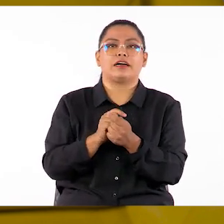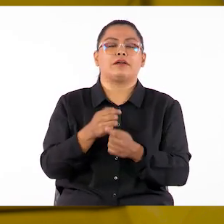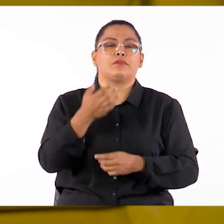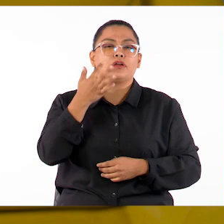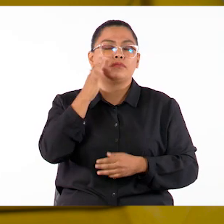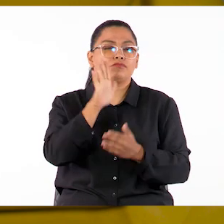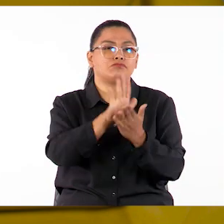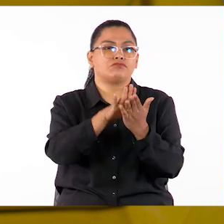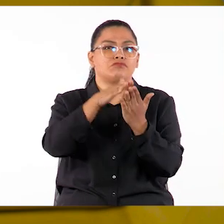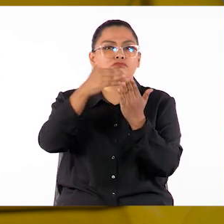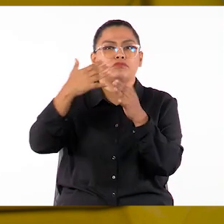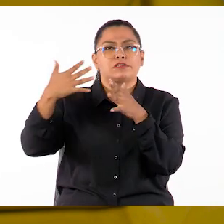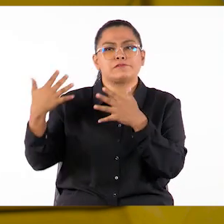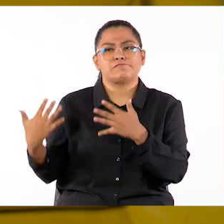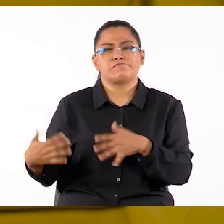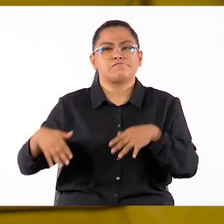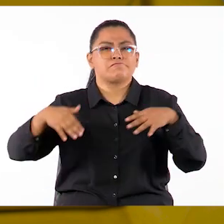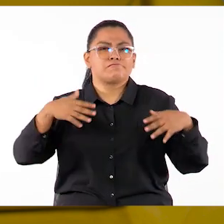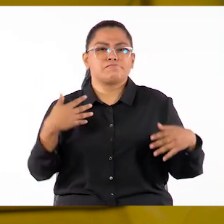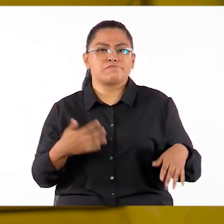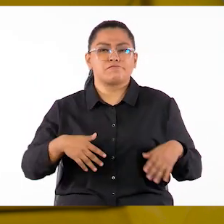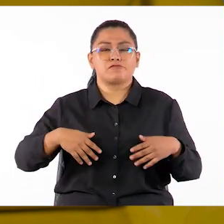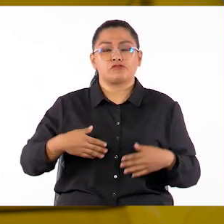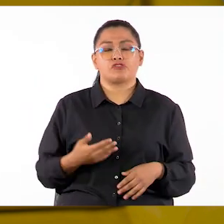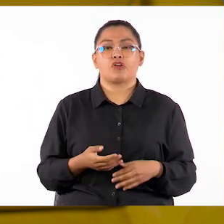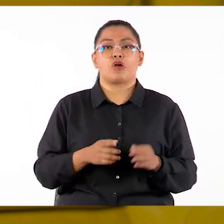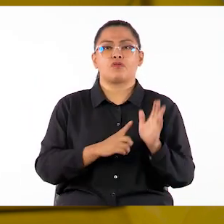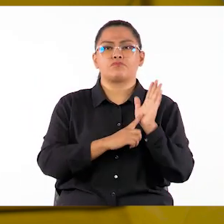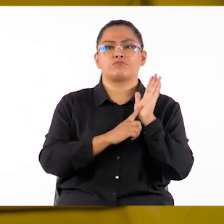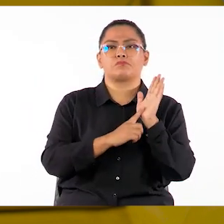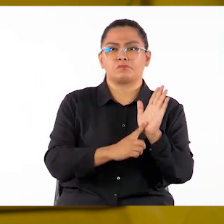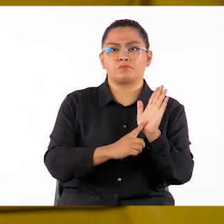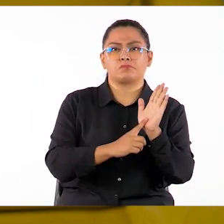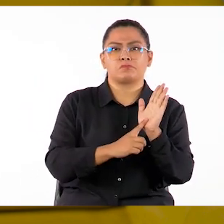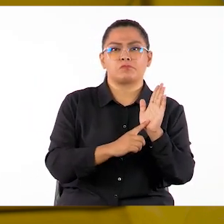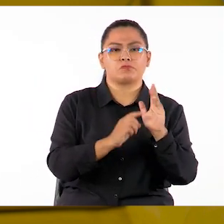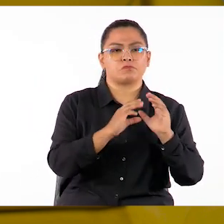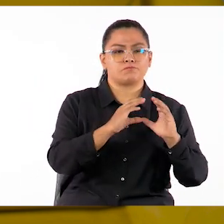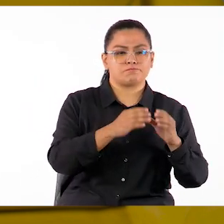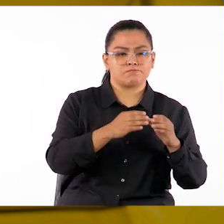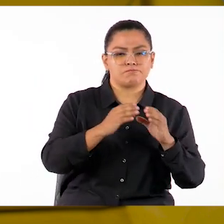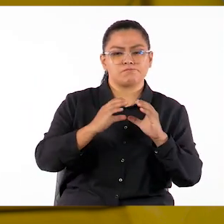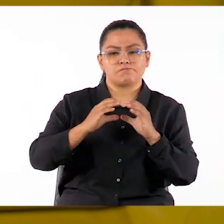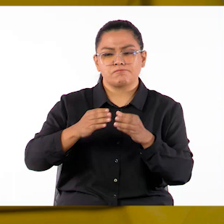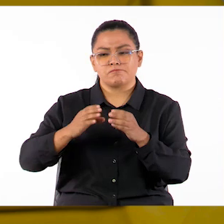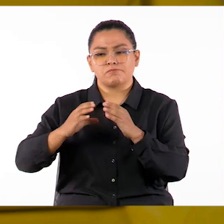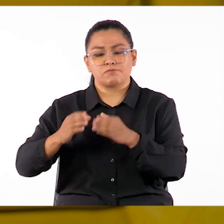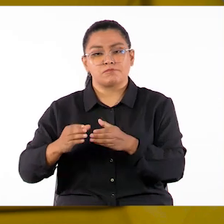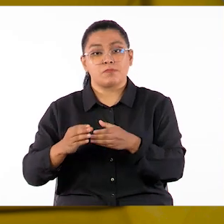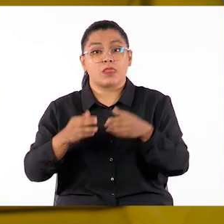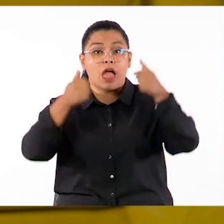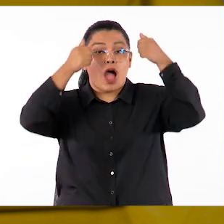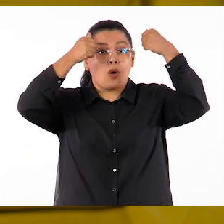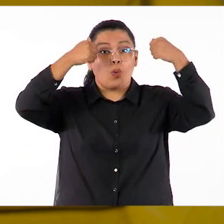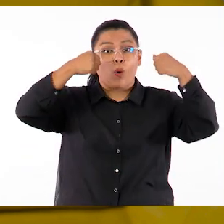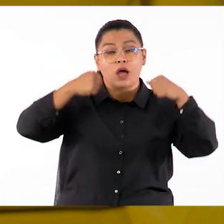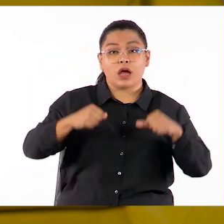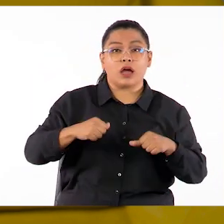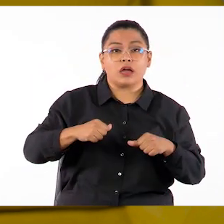planificar actividades lúdicas de presentación en pequeños grupos, construcción de acuerdos para el trabajo que vendrá.